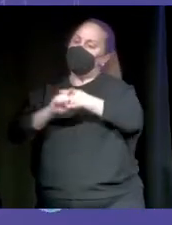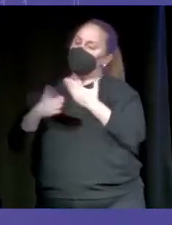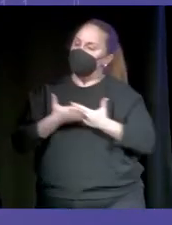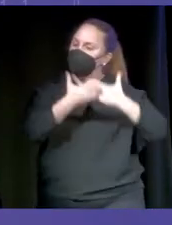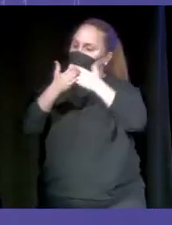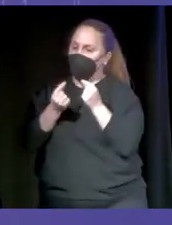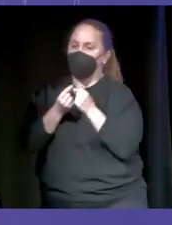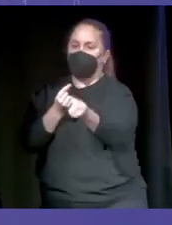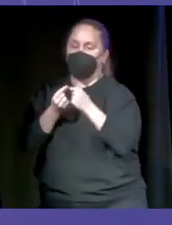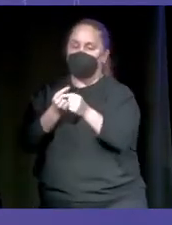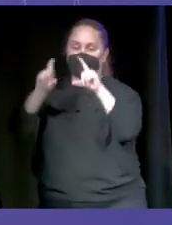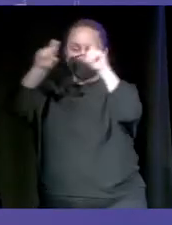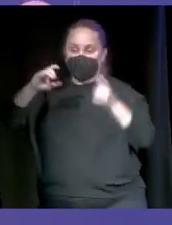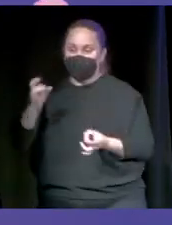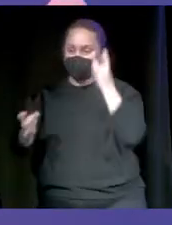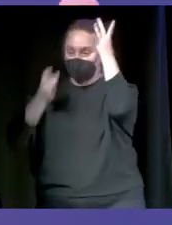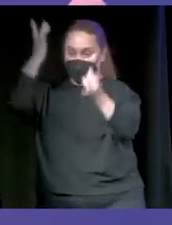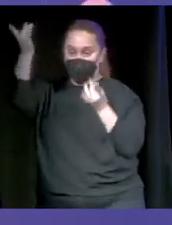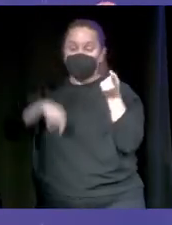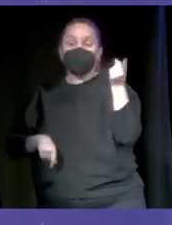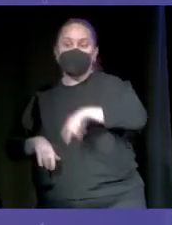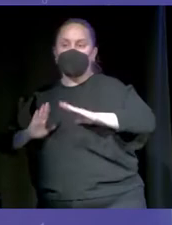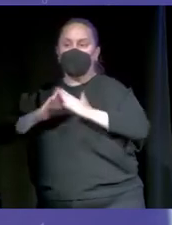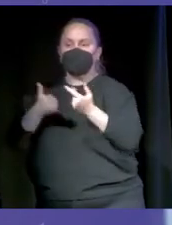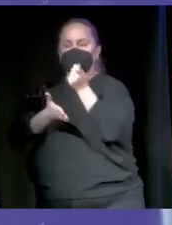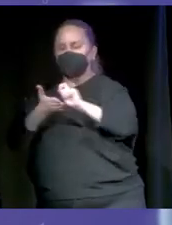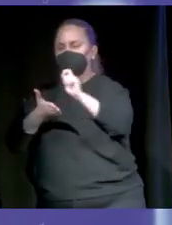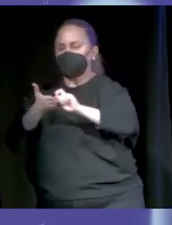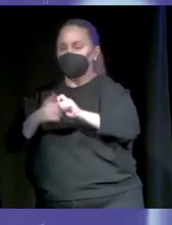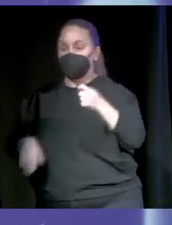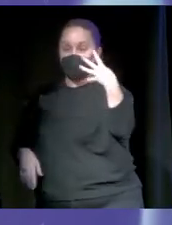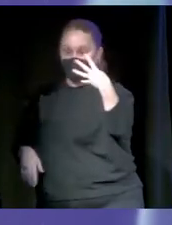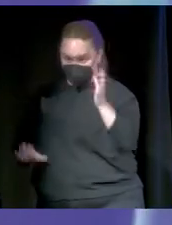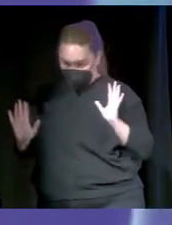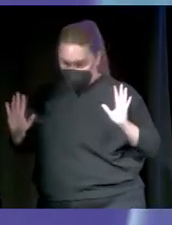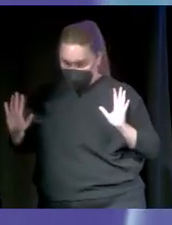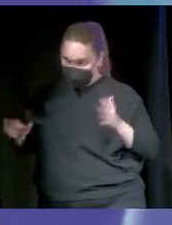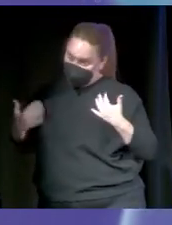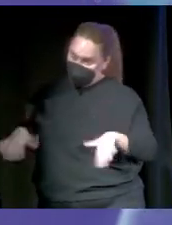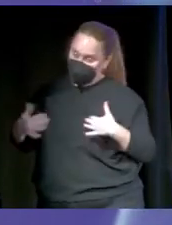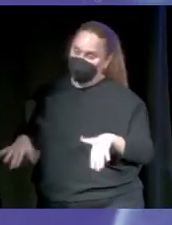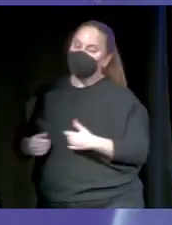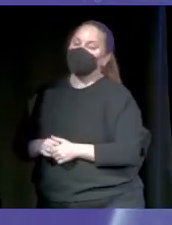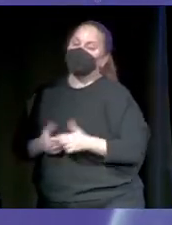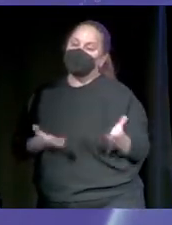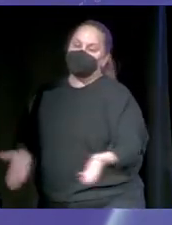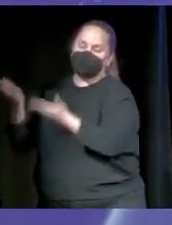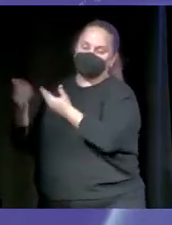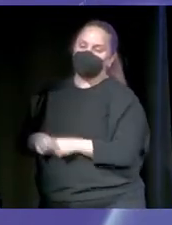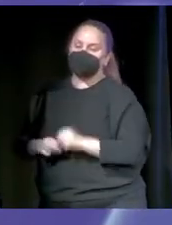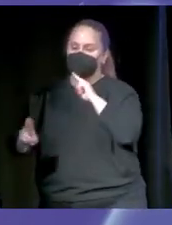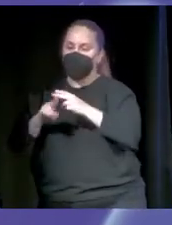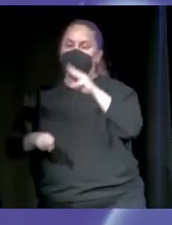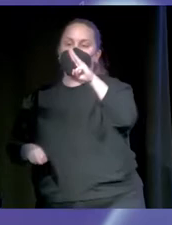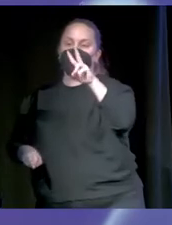de emprendimiento. Y ha escrito cuatro libros. Poco se habla. Nuestro siguiente invitado está por aquí, es Pau